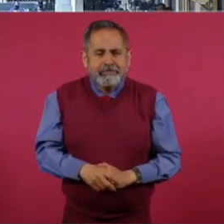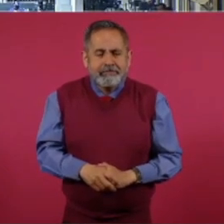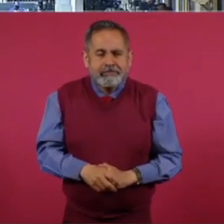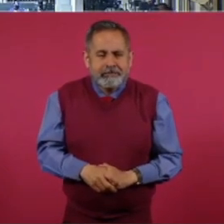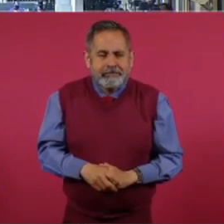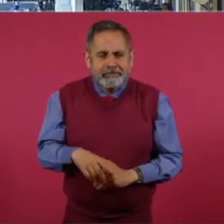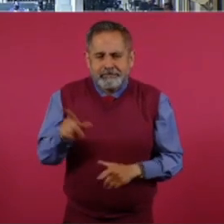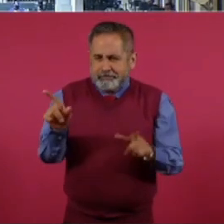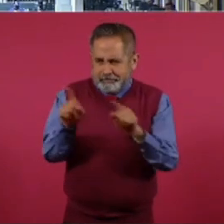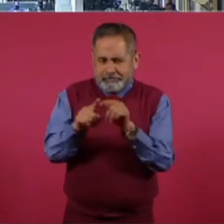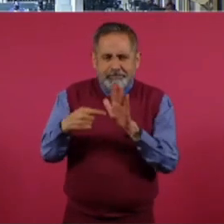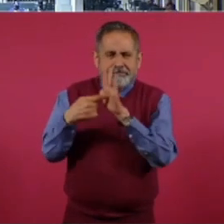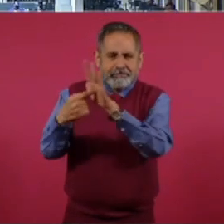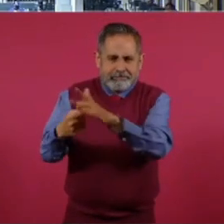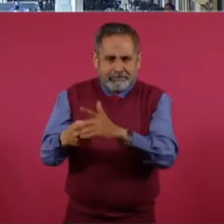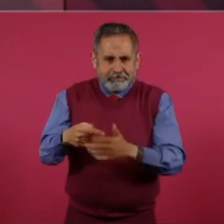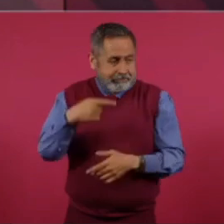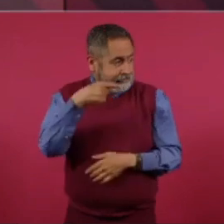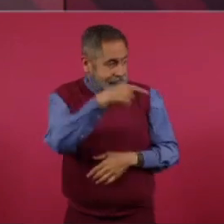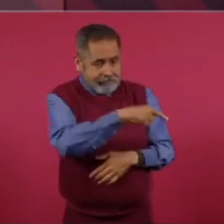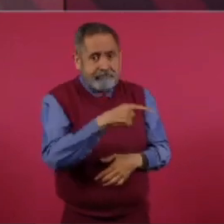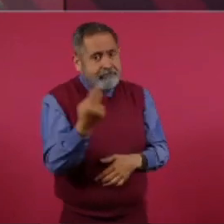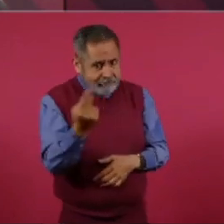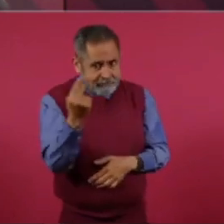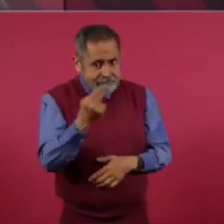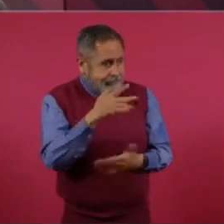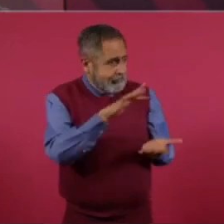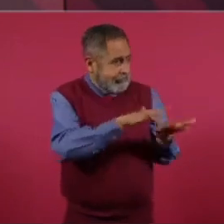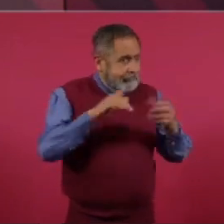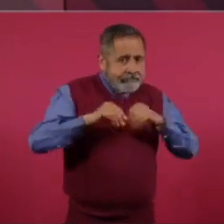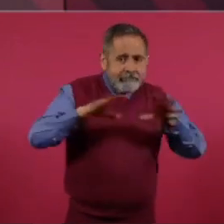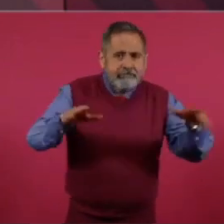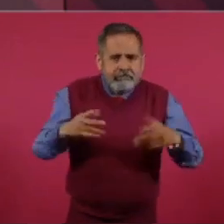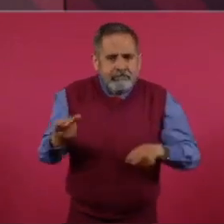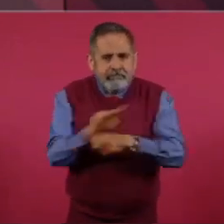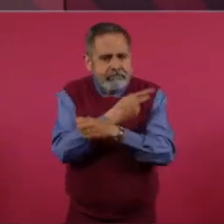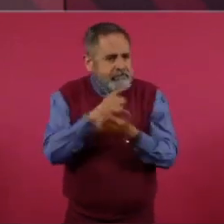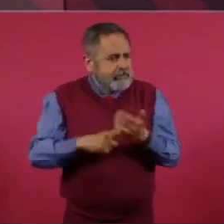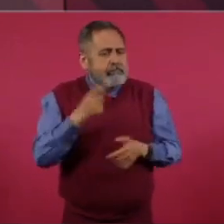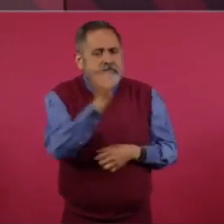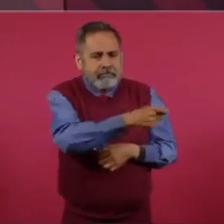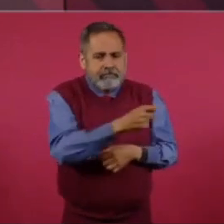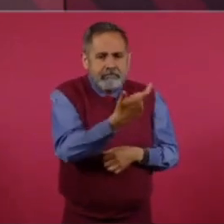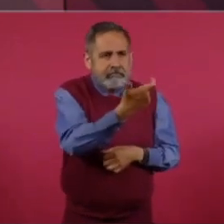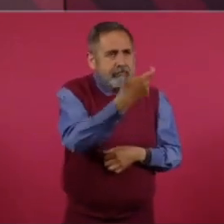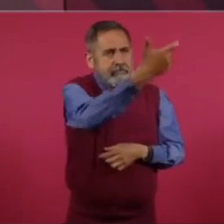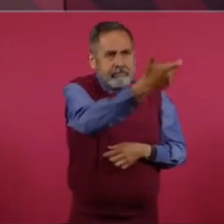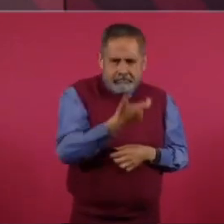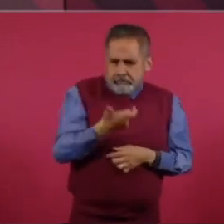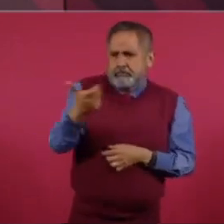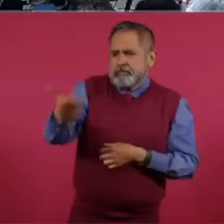Nada más para que vean que sí es nota, ¿no? Porque ¿en qué se convierte?